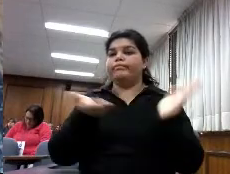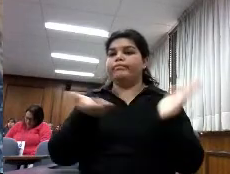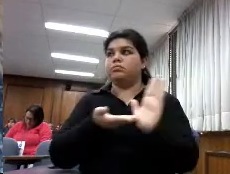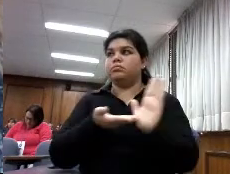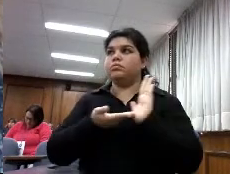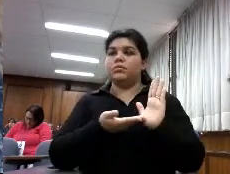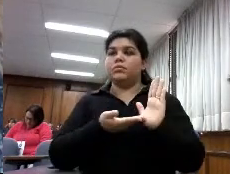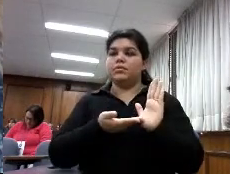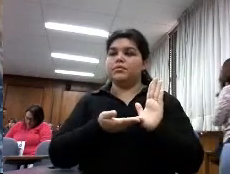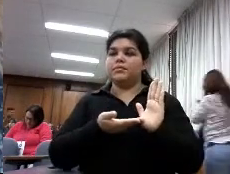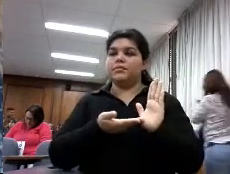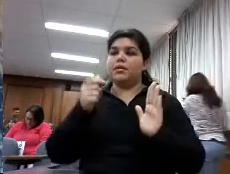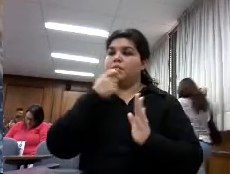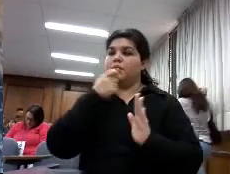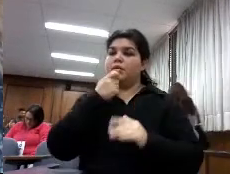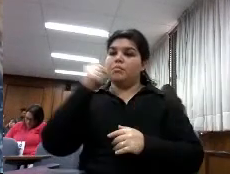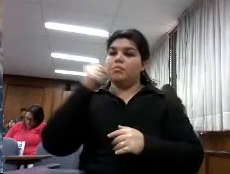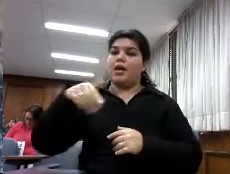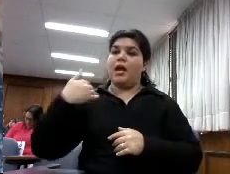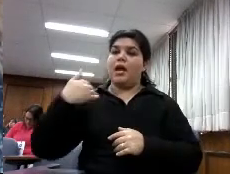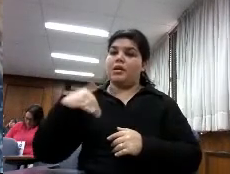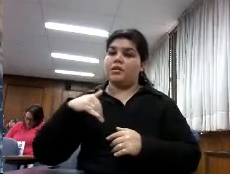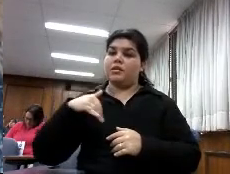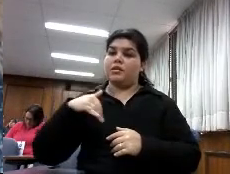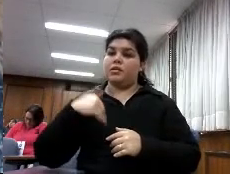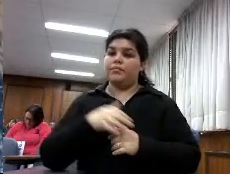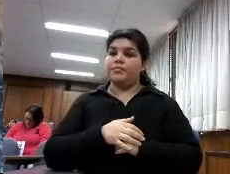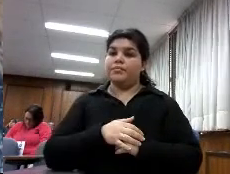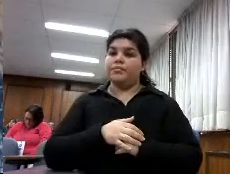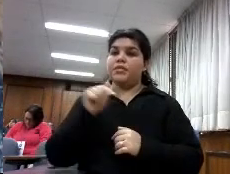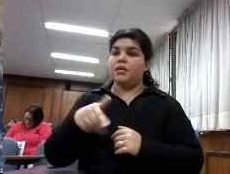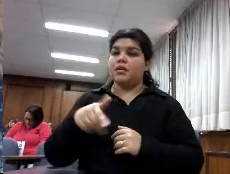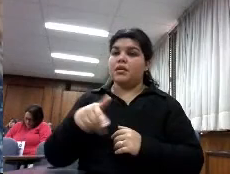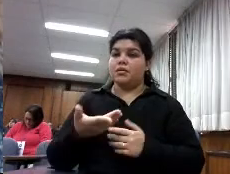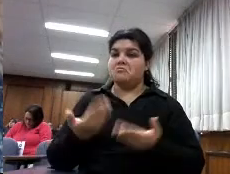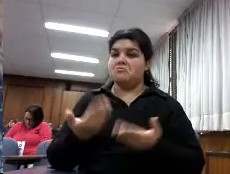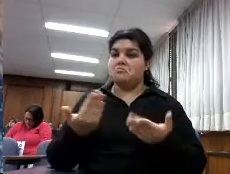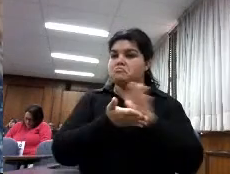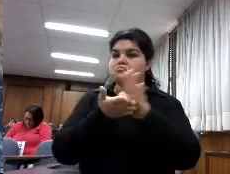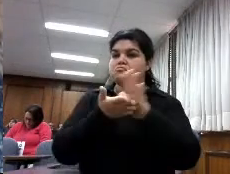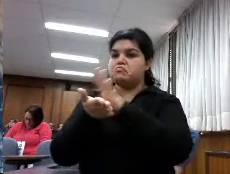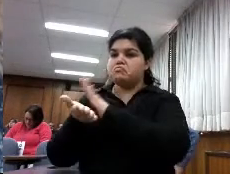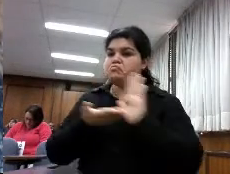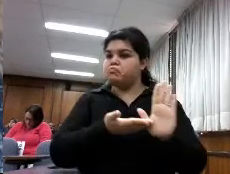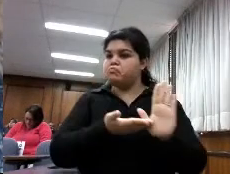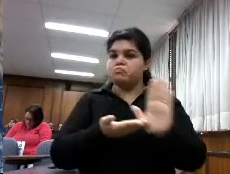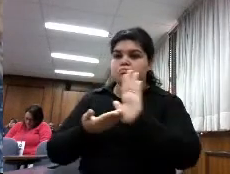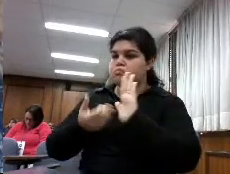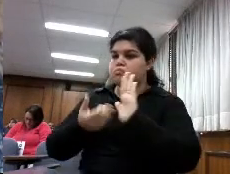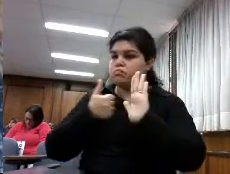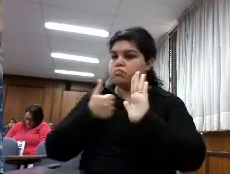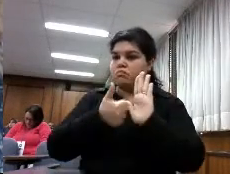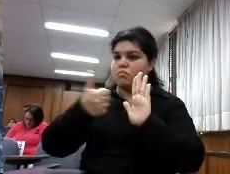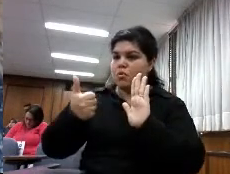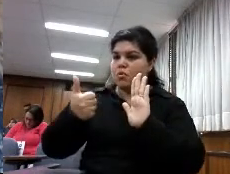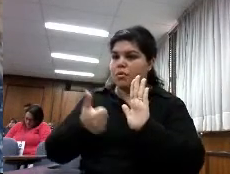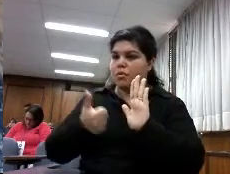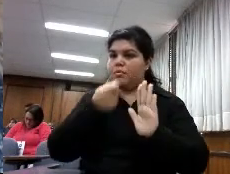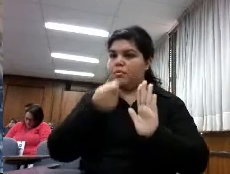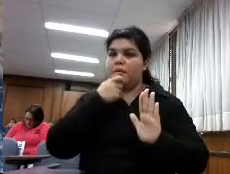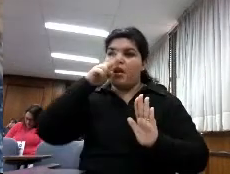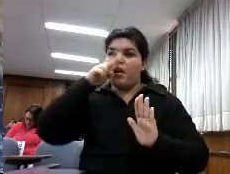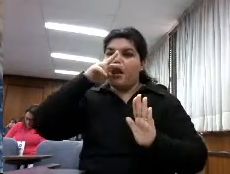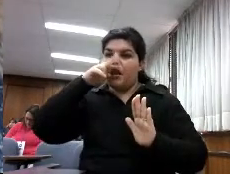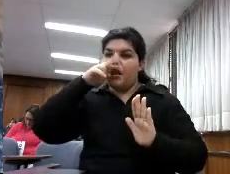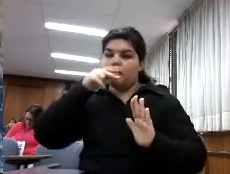Argentina por ejemplo una universidad que publica muy bien libros en abierto la universidad de La Plata tiene